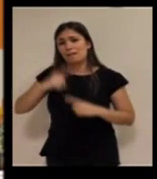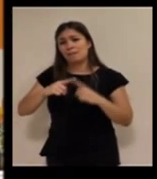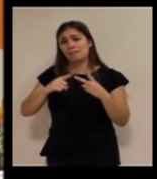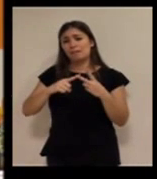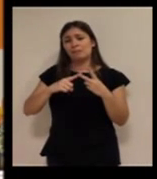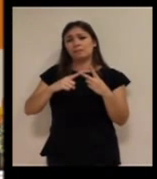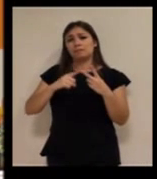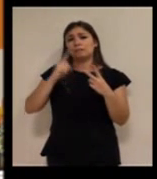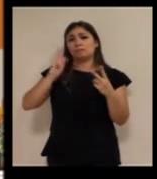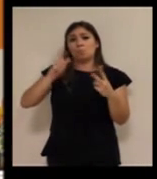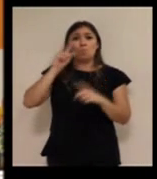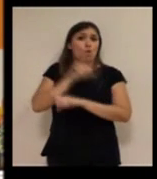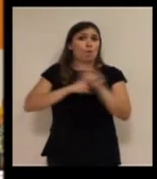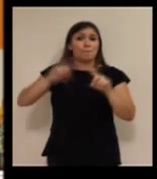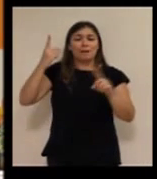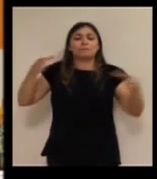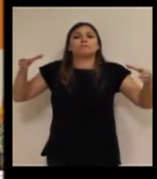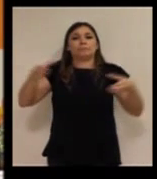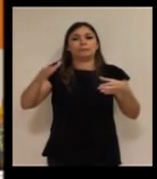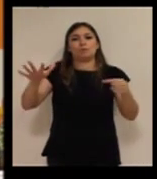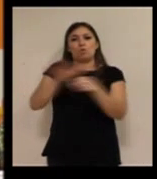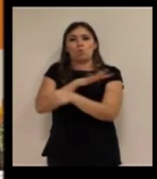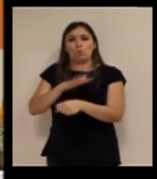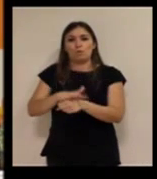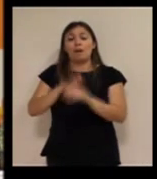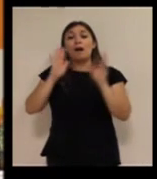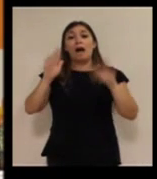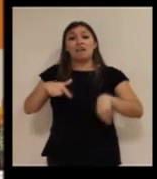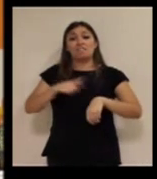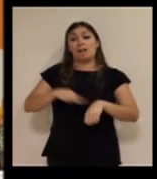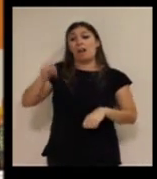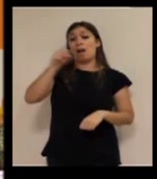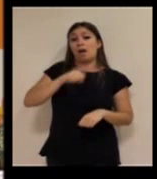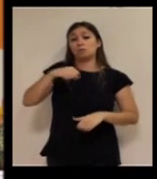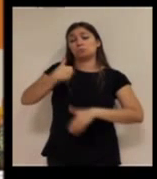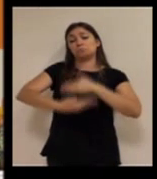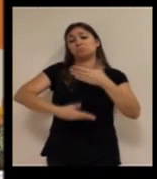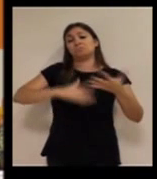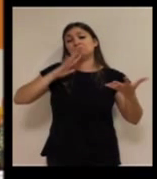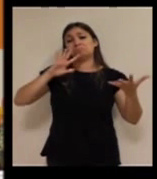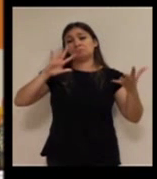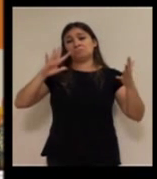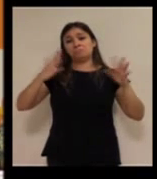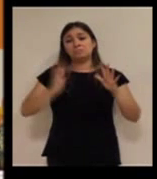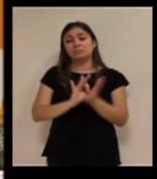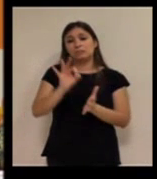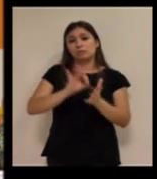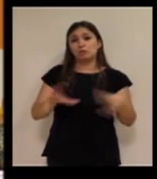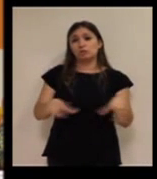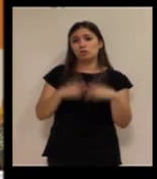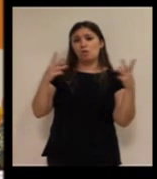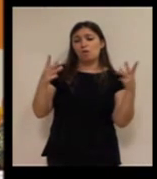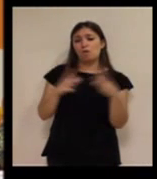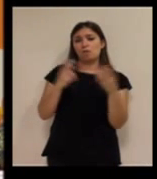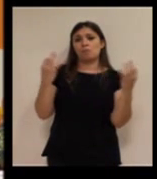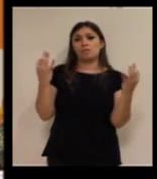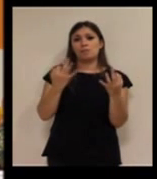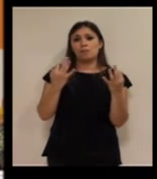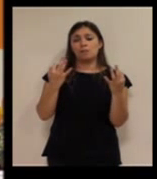que tenían más problemas. Con el paso de los años los servicios sociales yo creo que han ido